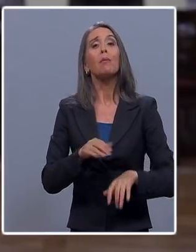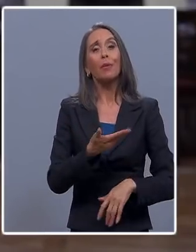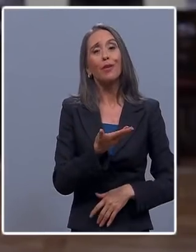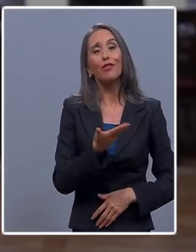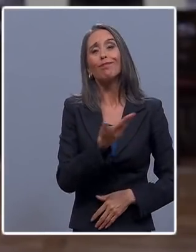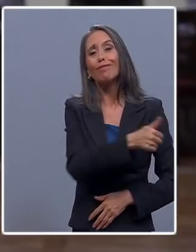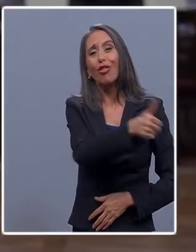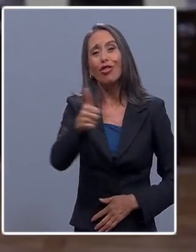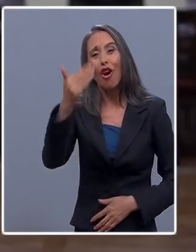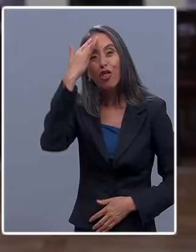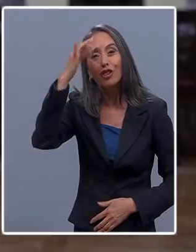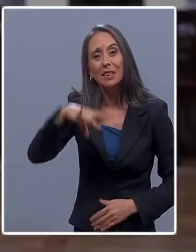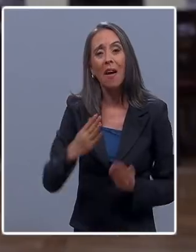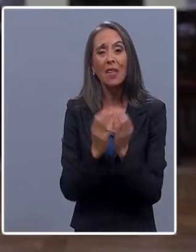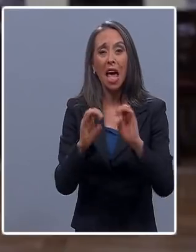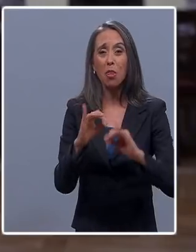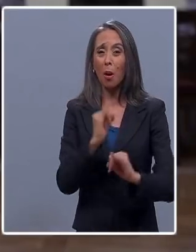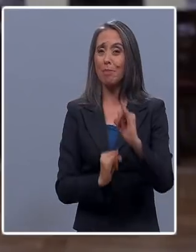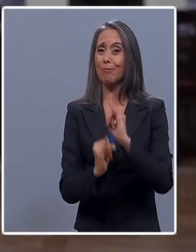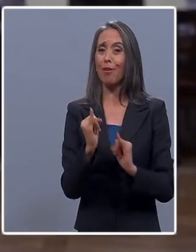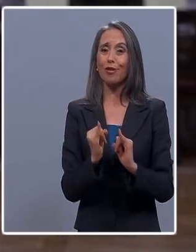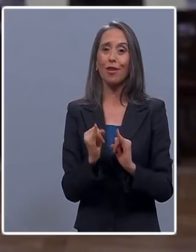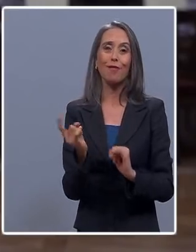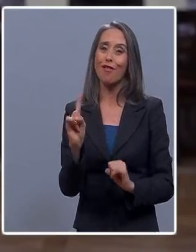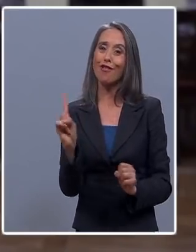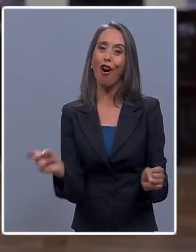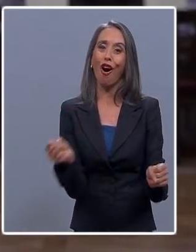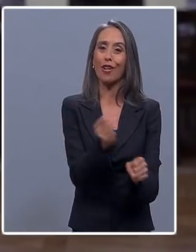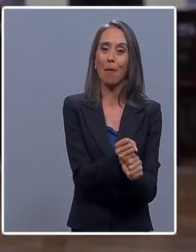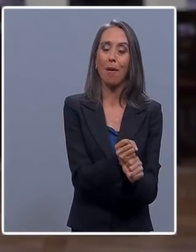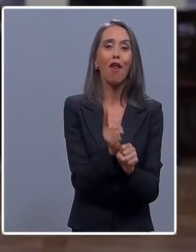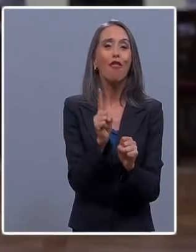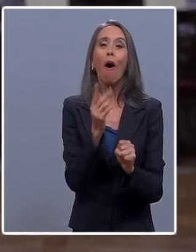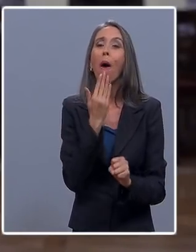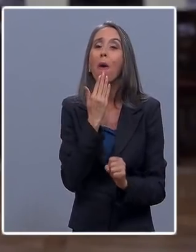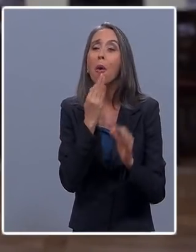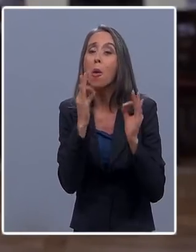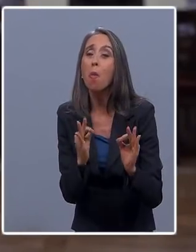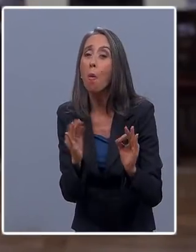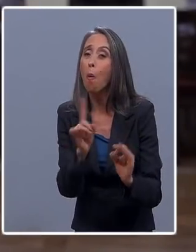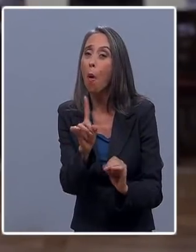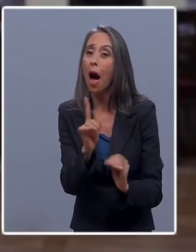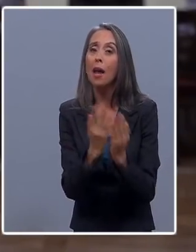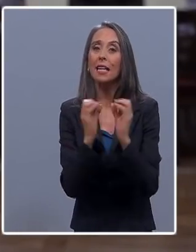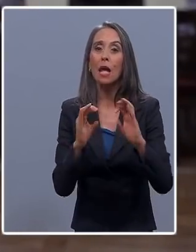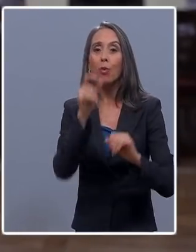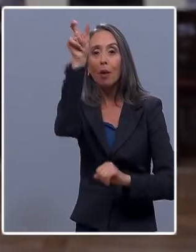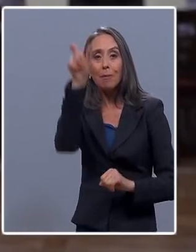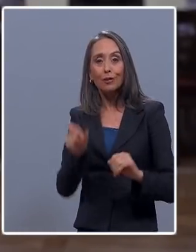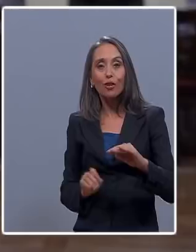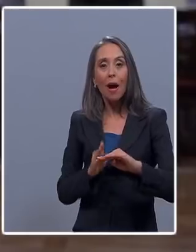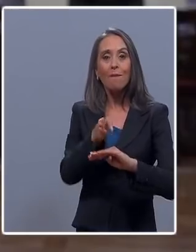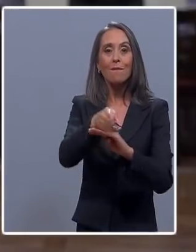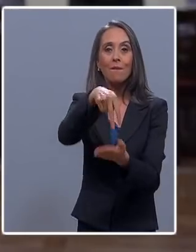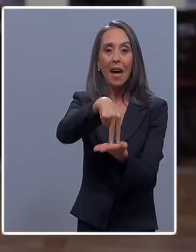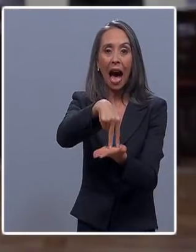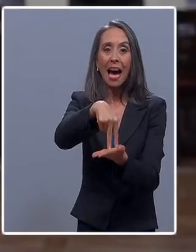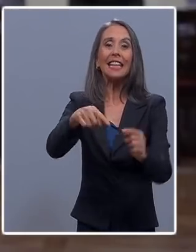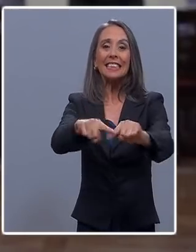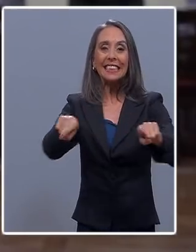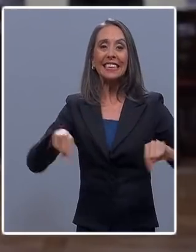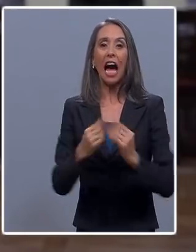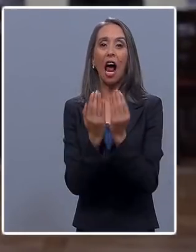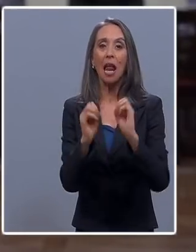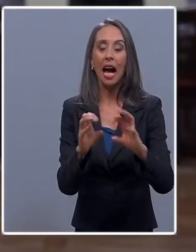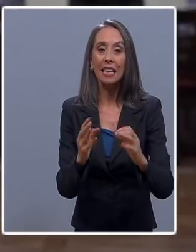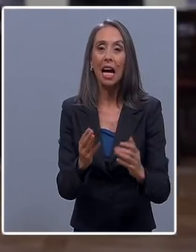sabemos que la educación virtual no reemplaza ni es equivalente a la educación presencial en la sala de clases